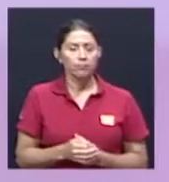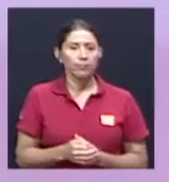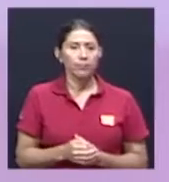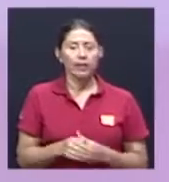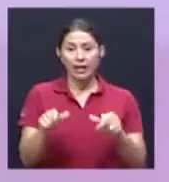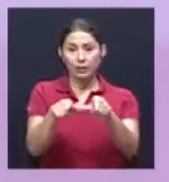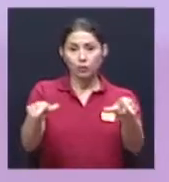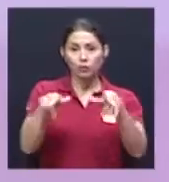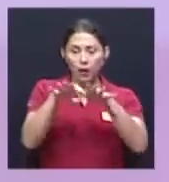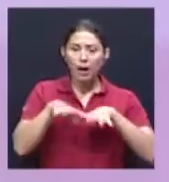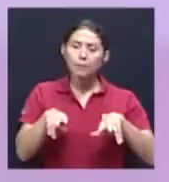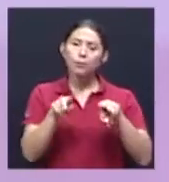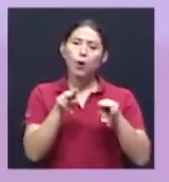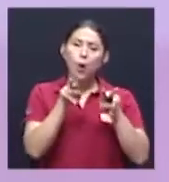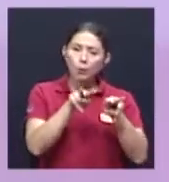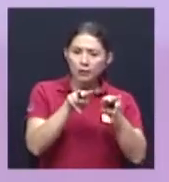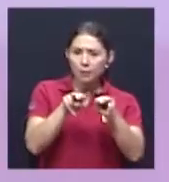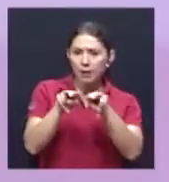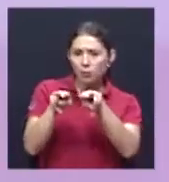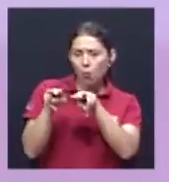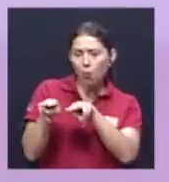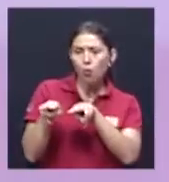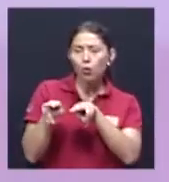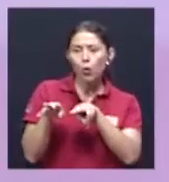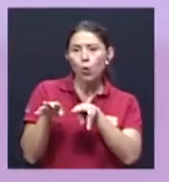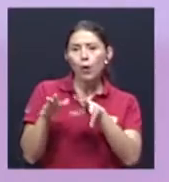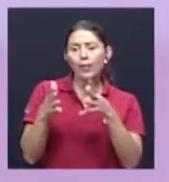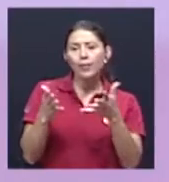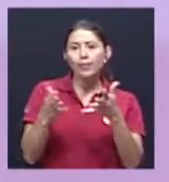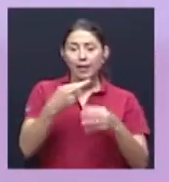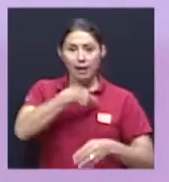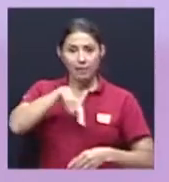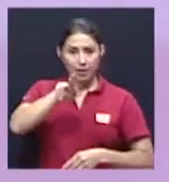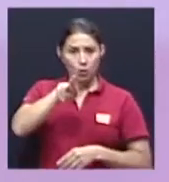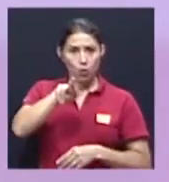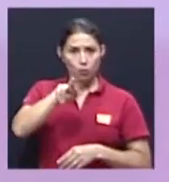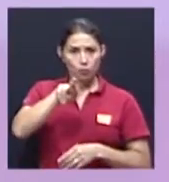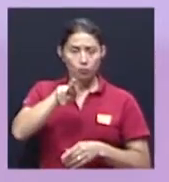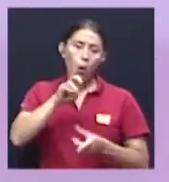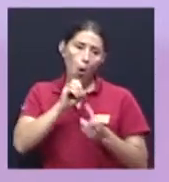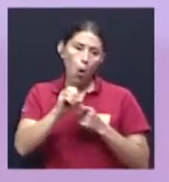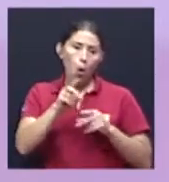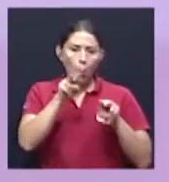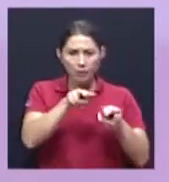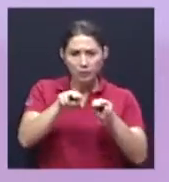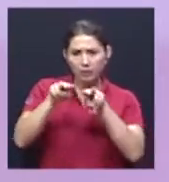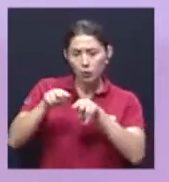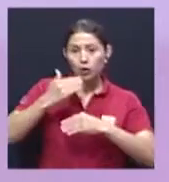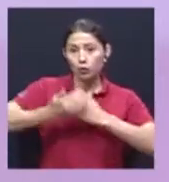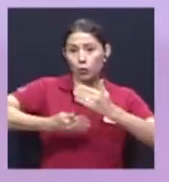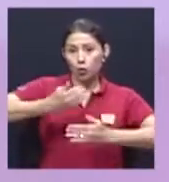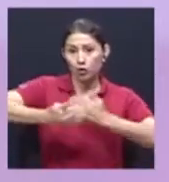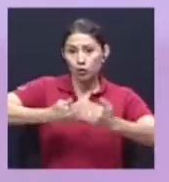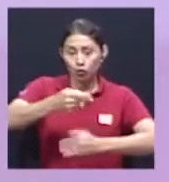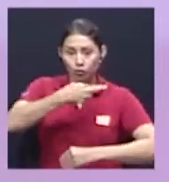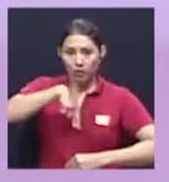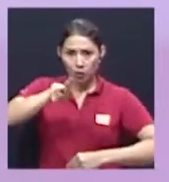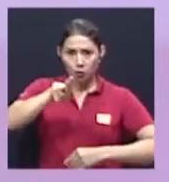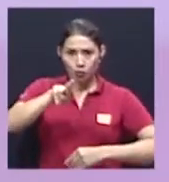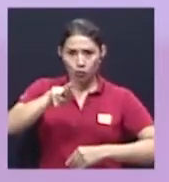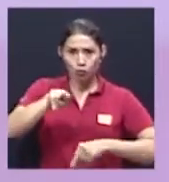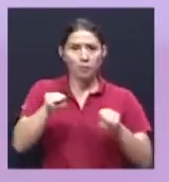el Observatorio de la Religión o de los Procesos Religiosos, como le estamos denominando también,